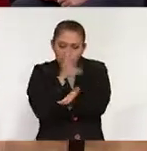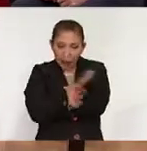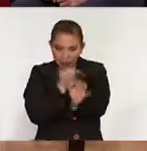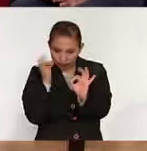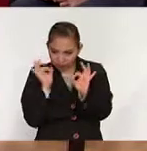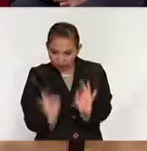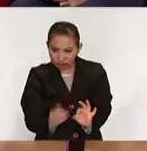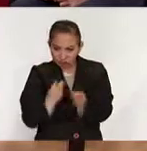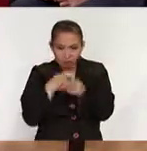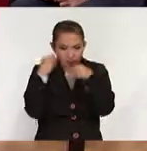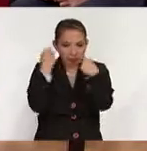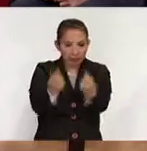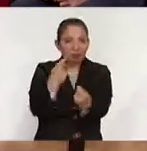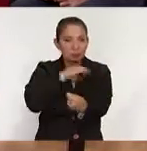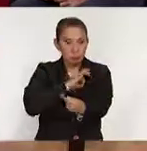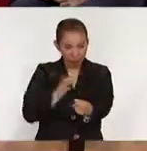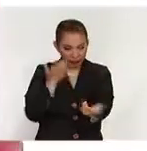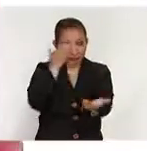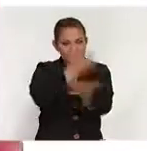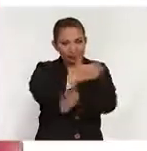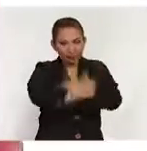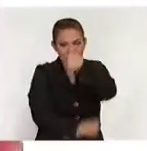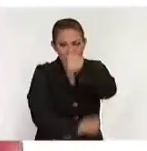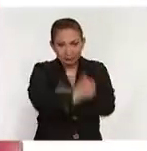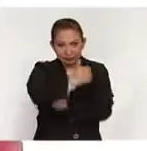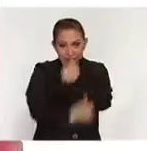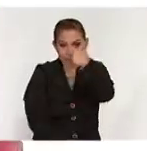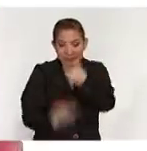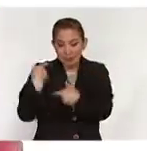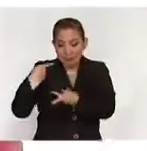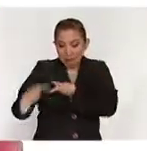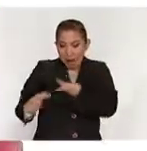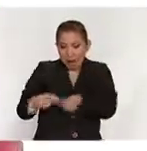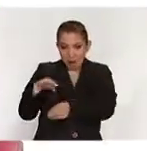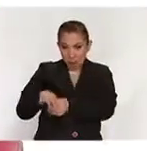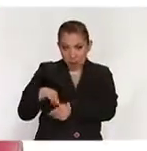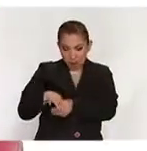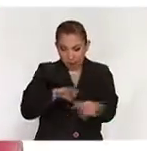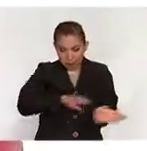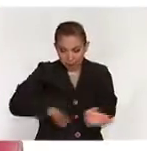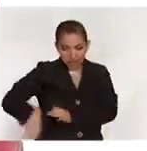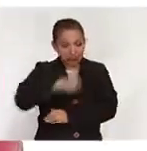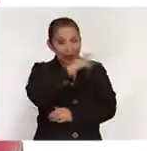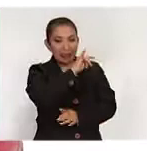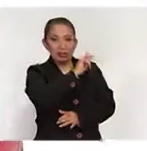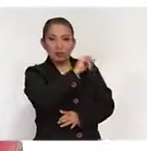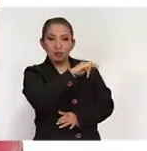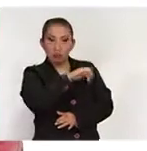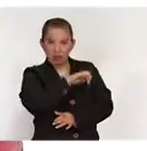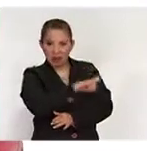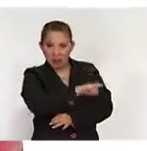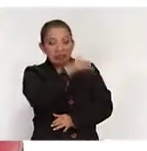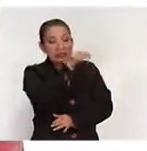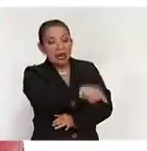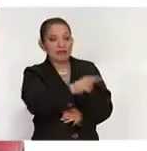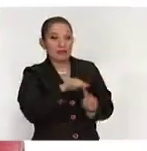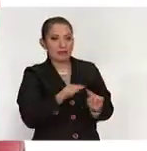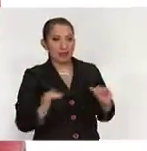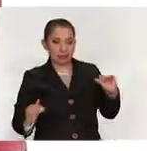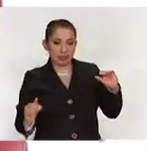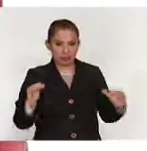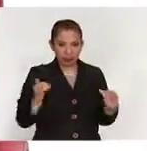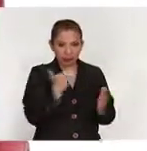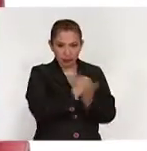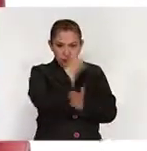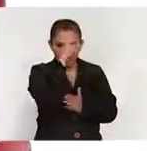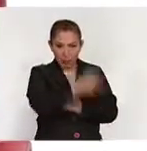condiciones idóneas o no de poder validar los preparativos de elección y la elección misma por su parte el tribunal electoral pues es el contrapeso en la